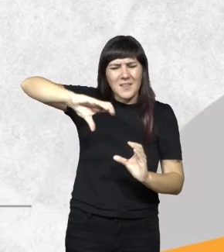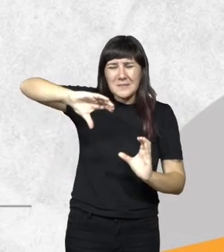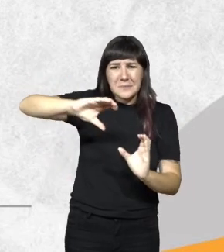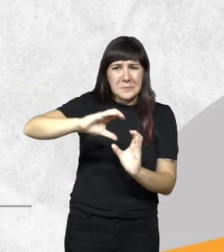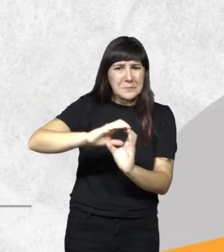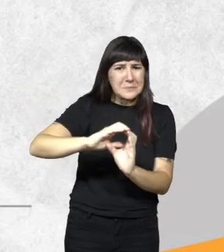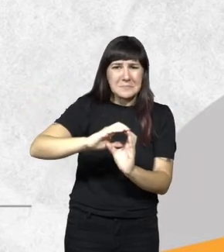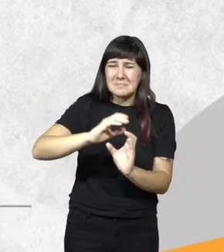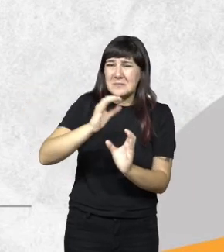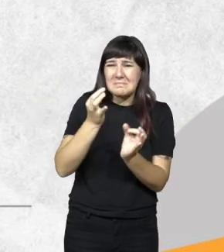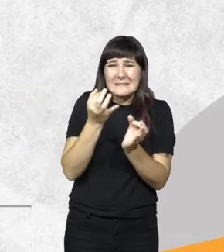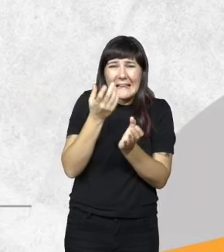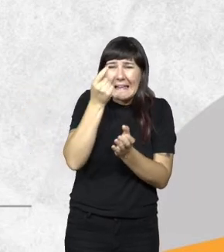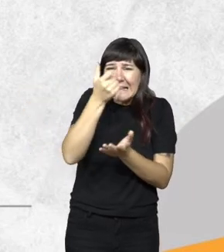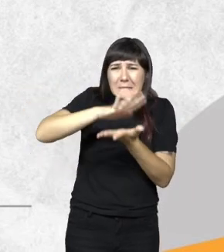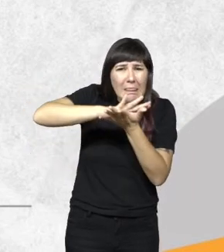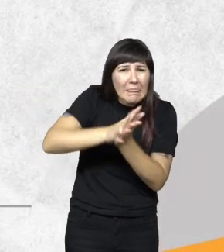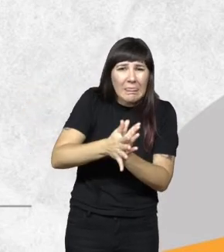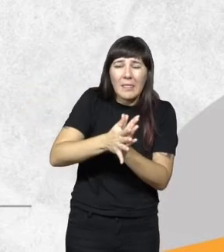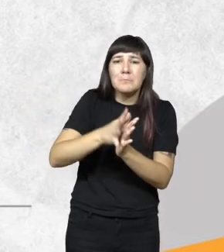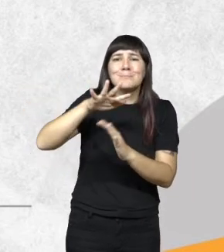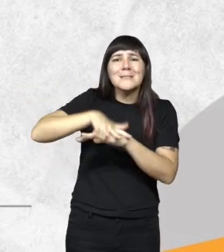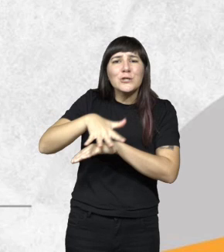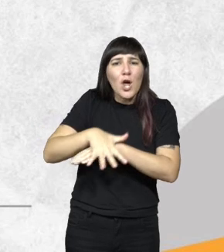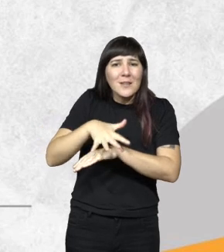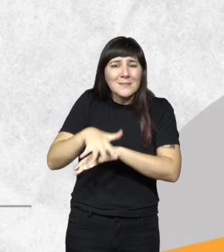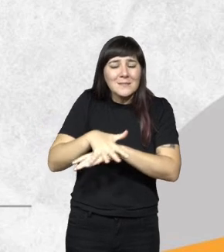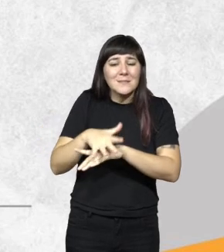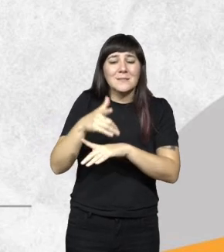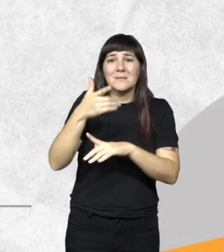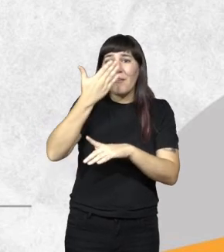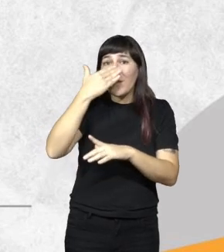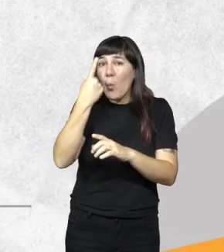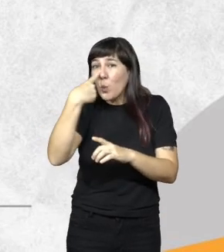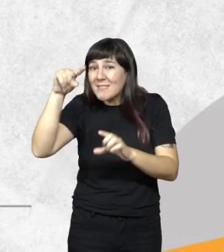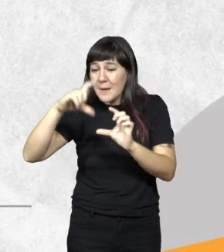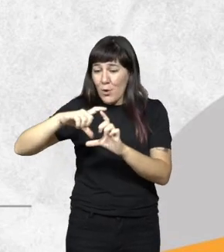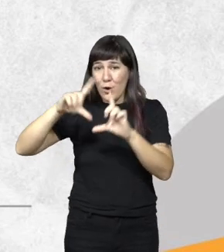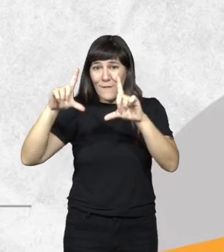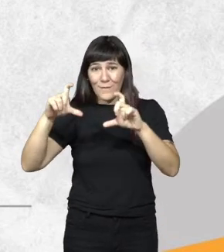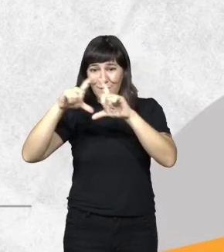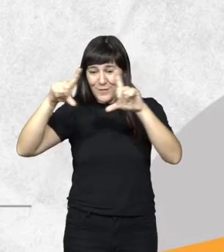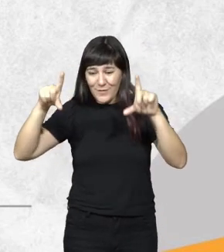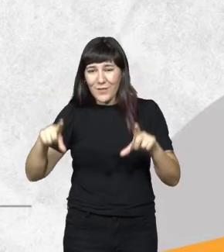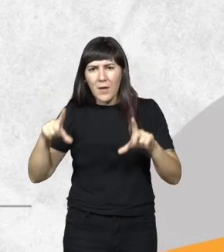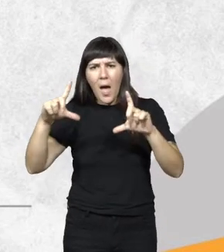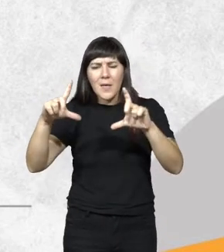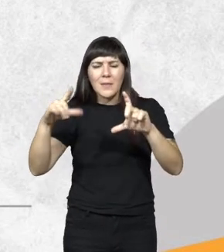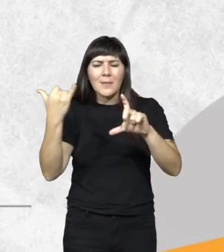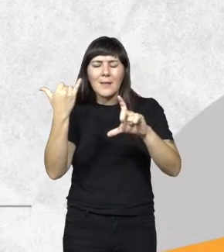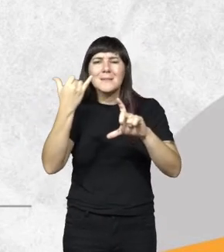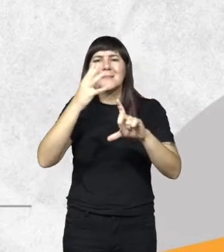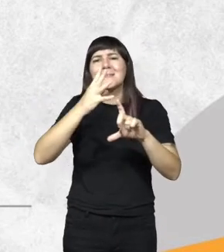queda muy poco Misiones termina quedando con la mayor cantidad de